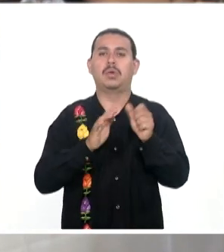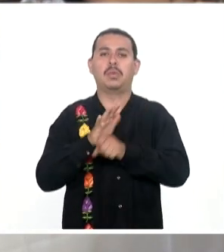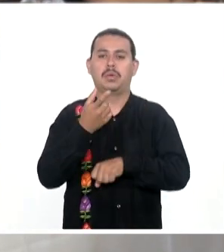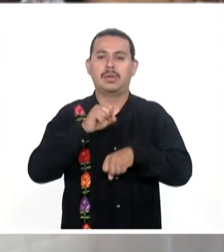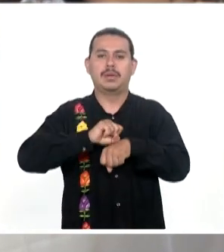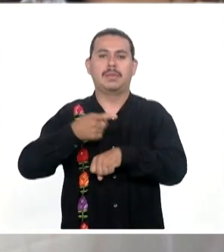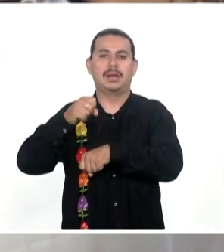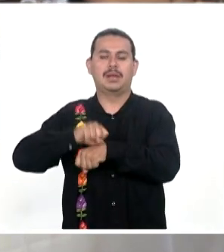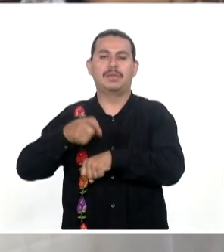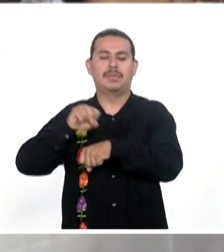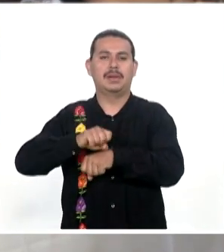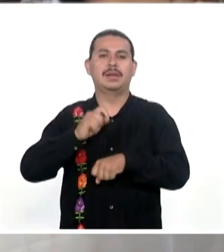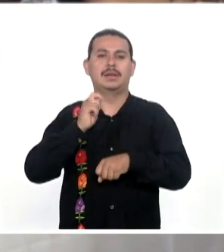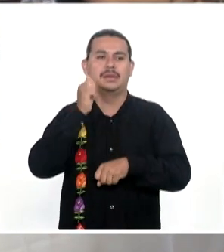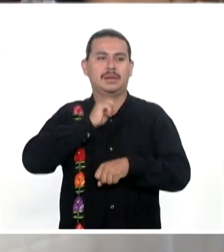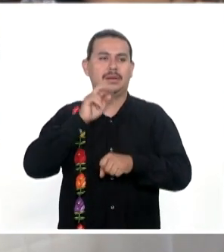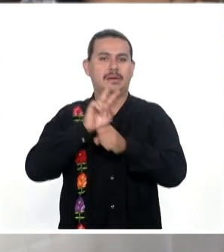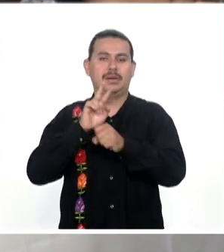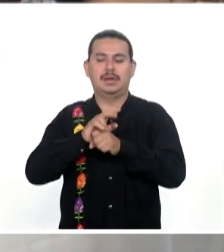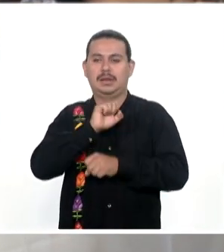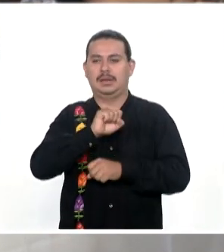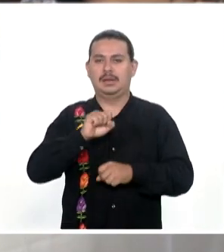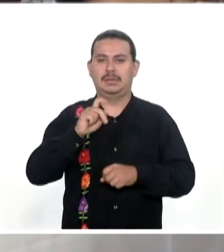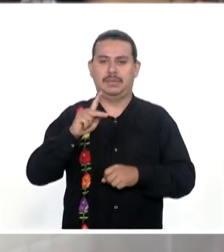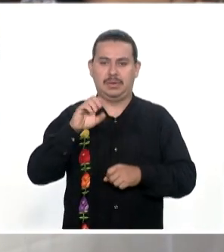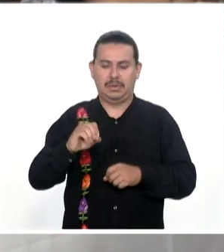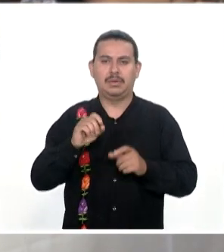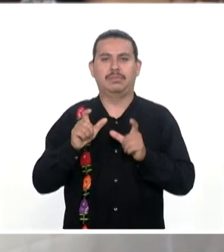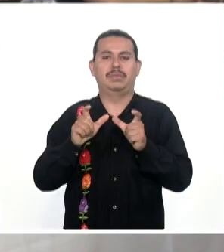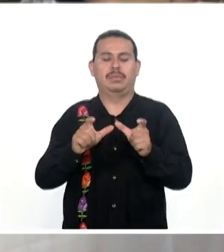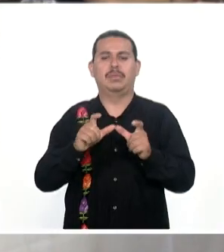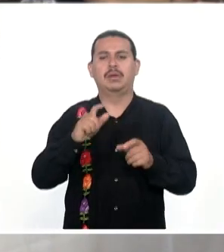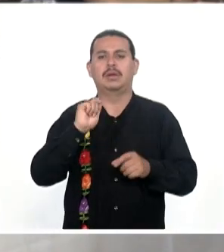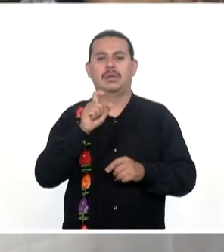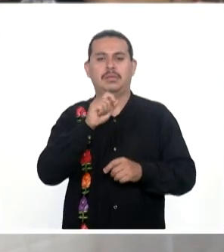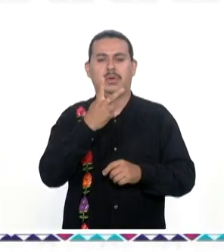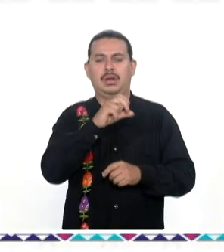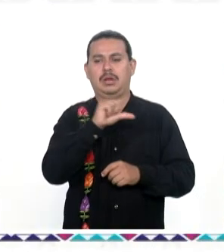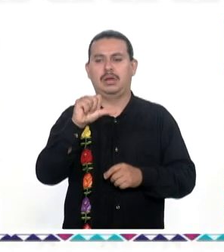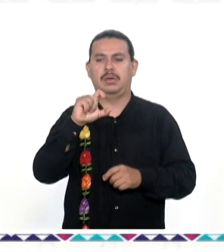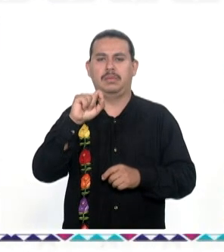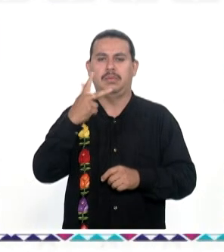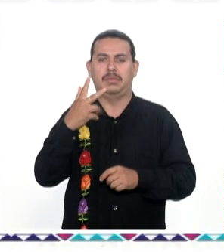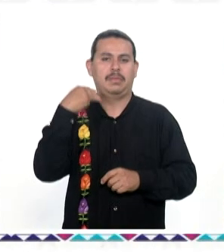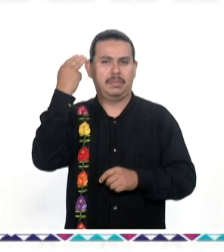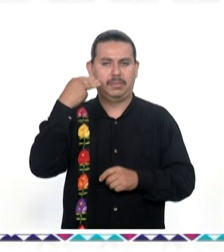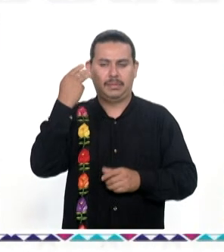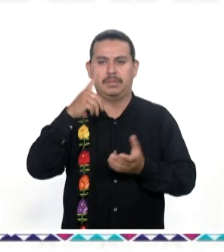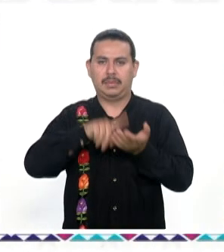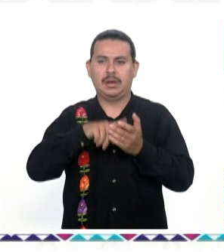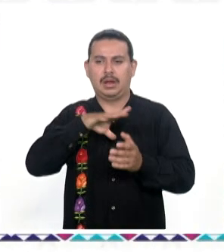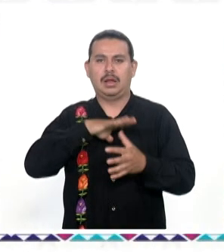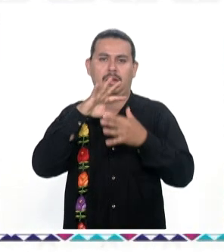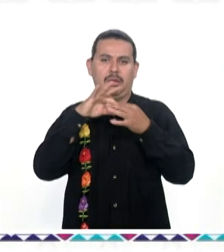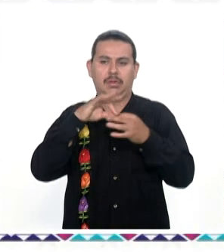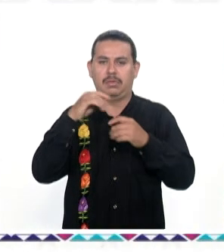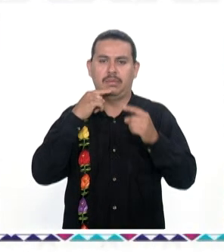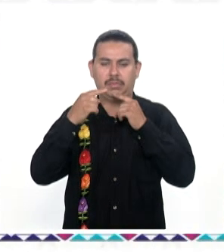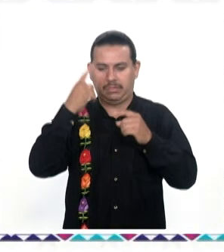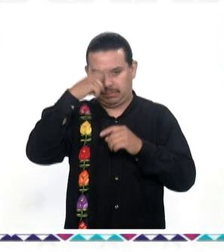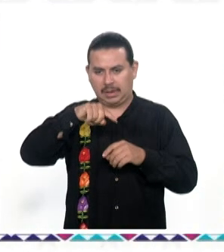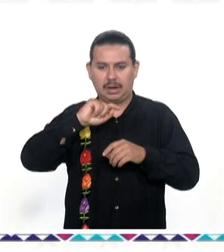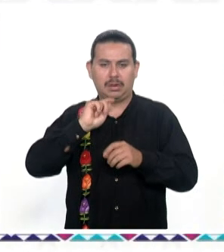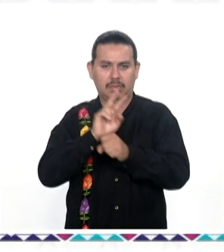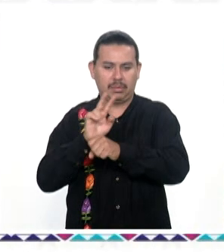Semanal De la Secretaría de Seguridad Y Protección Ciudadana Que comprende Del 22 al 28 de marzo En el que se pusieron En marcha los